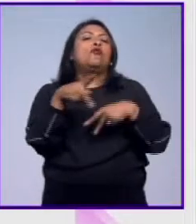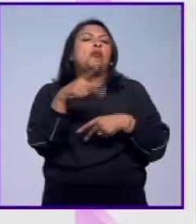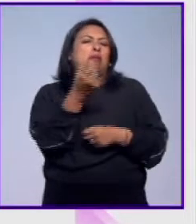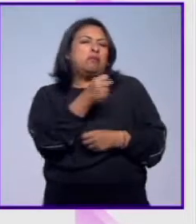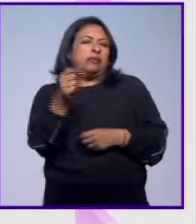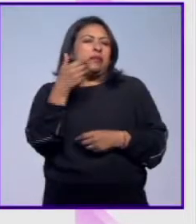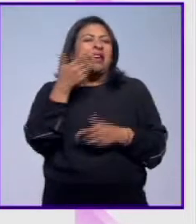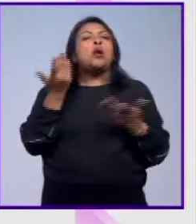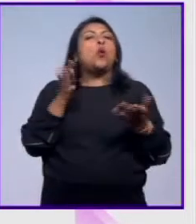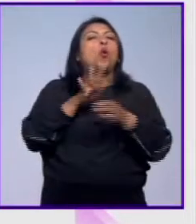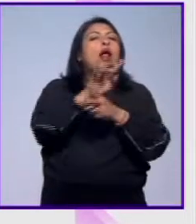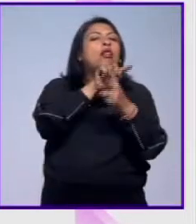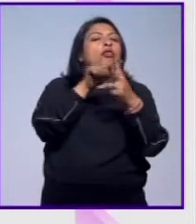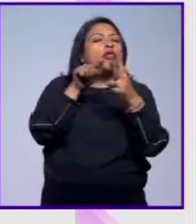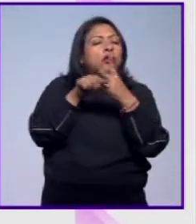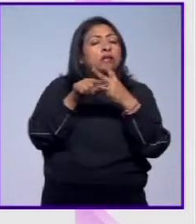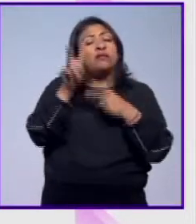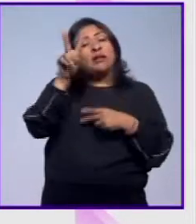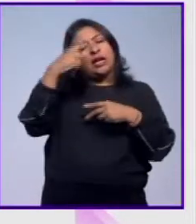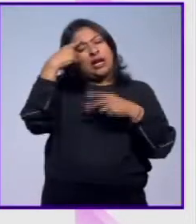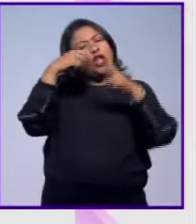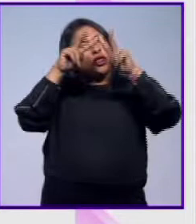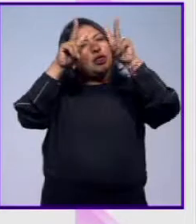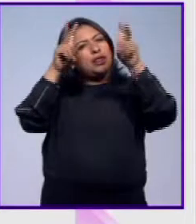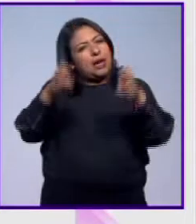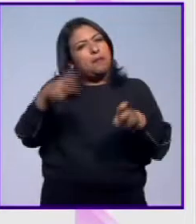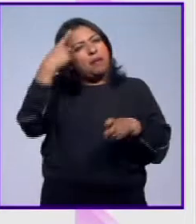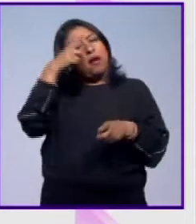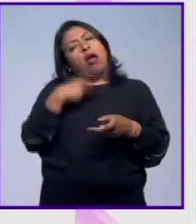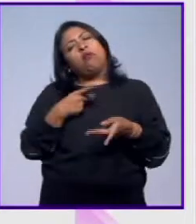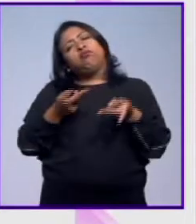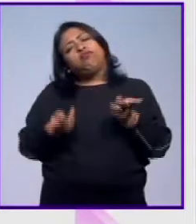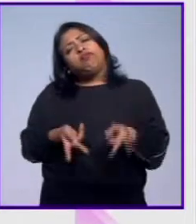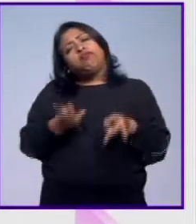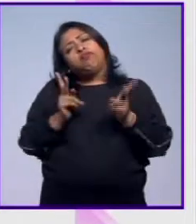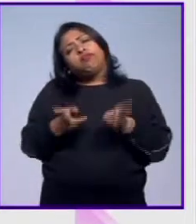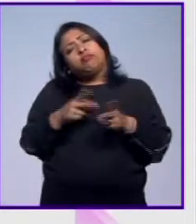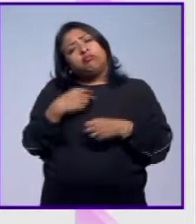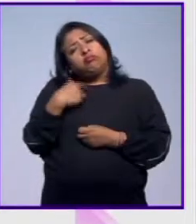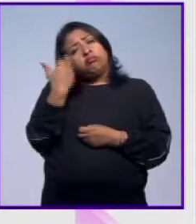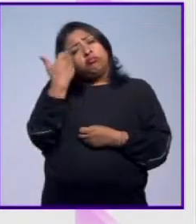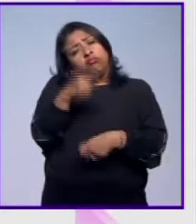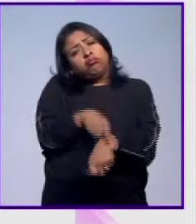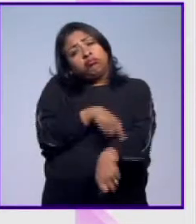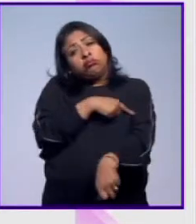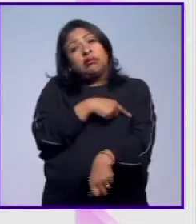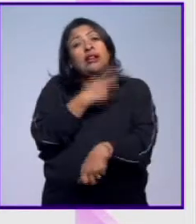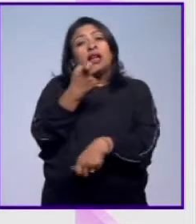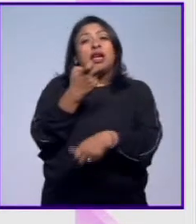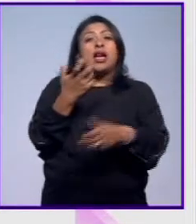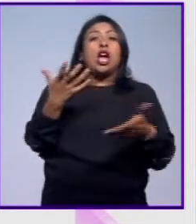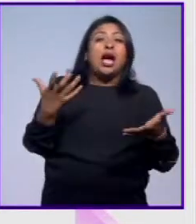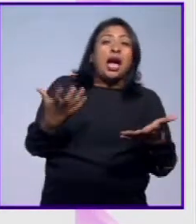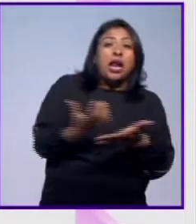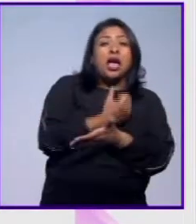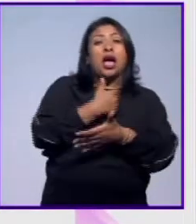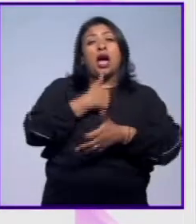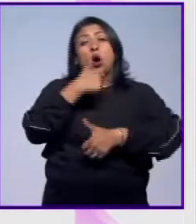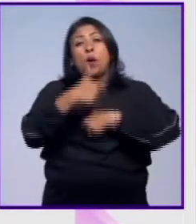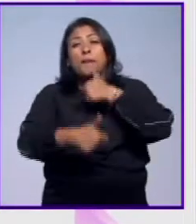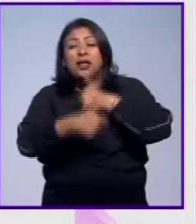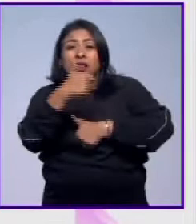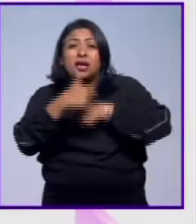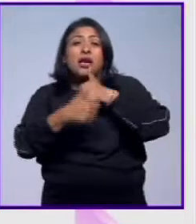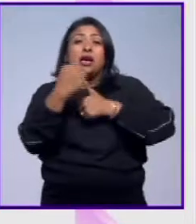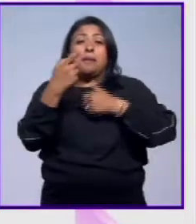Yo creo que eso, y eso sería tema para una conversación larga, Laura, esta idea de ganar, del competir, de los jugadores